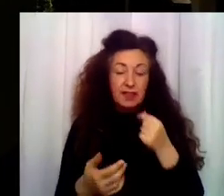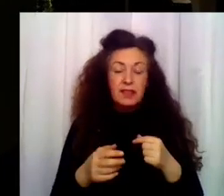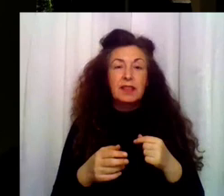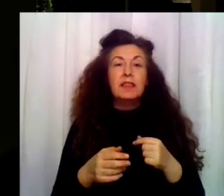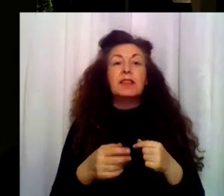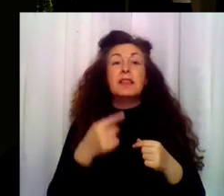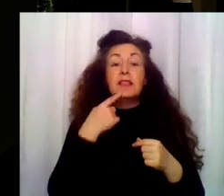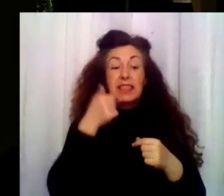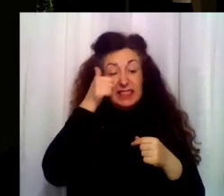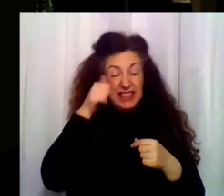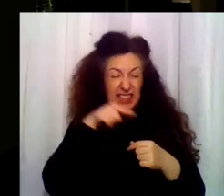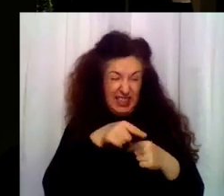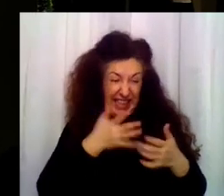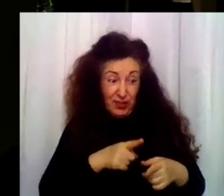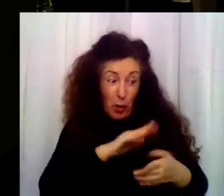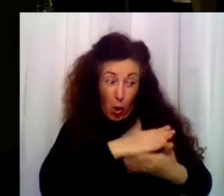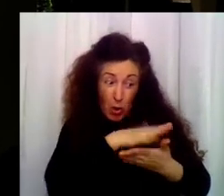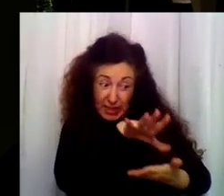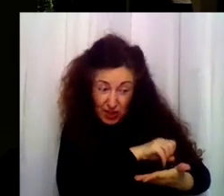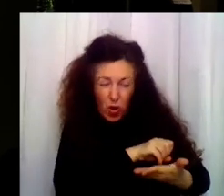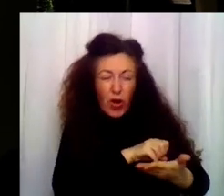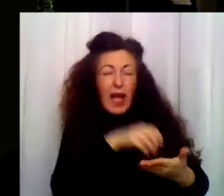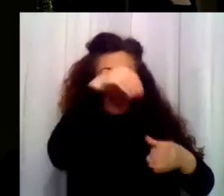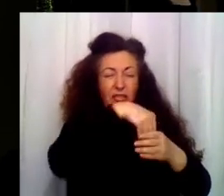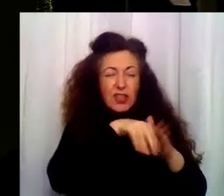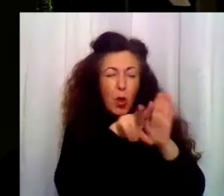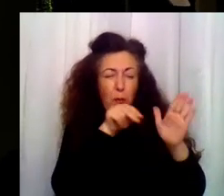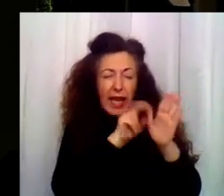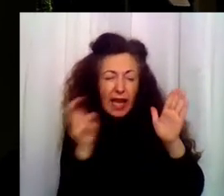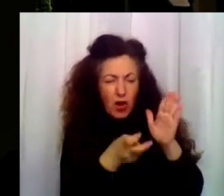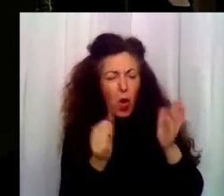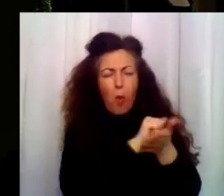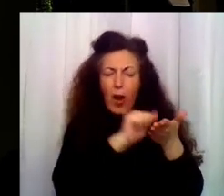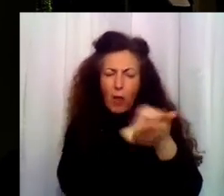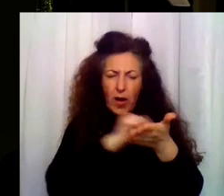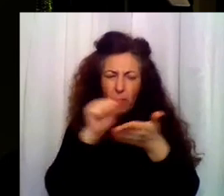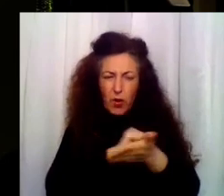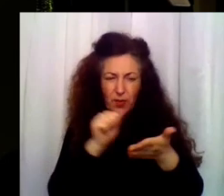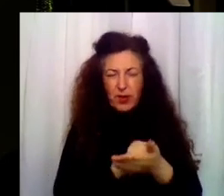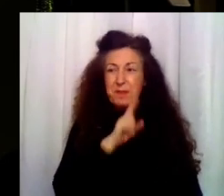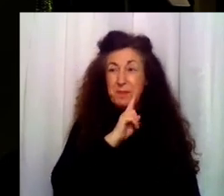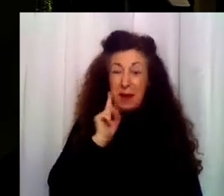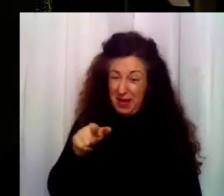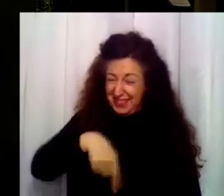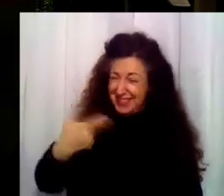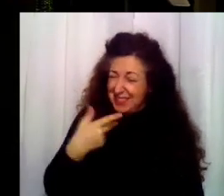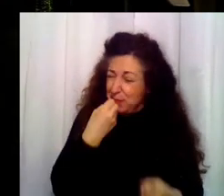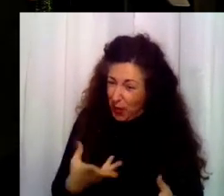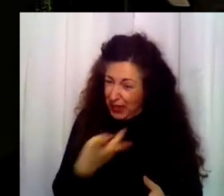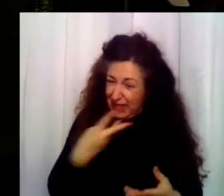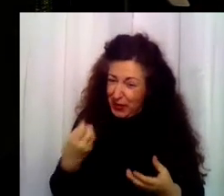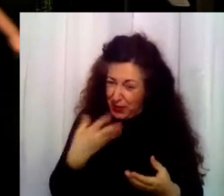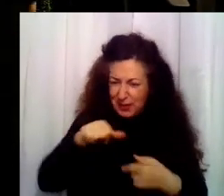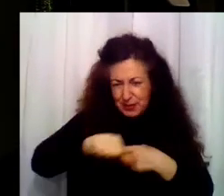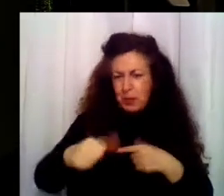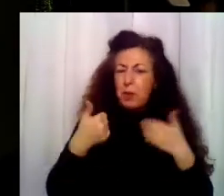vídeos que... Bueno, tú borra, borra. Lo hemos pasado muy bien, ¿verdad? Sí, Lo hemos pasado muy bien. totalmente. de todo lo de... Sí, no te preocupes. Pronto